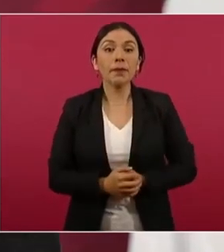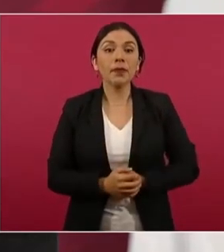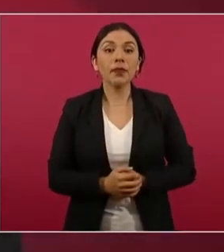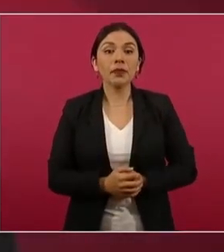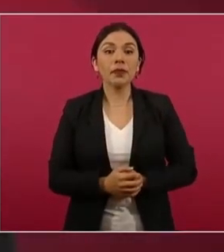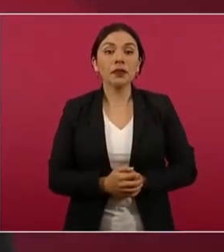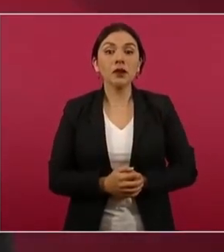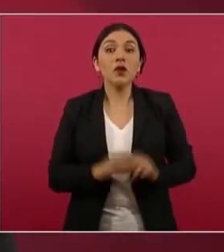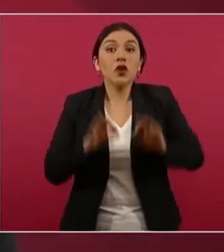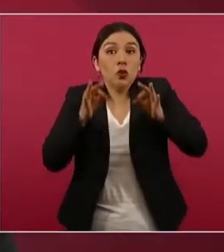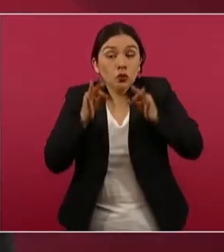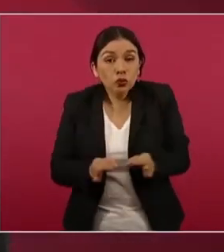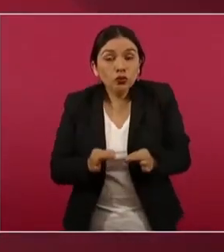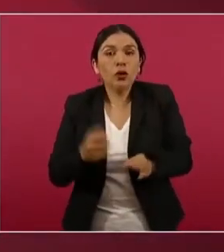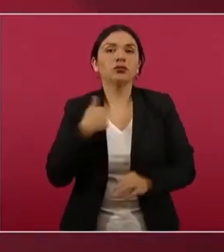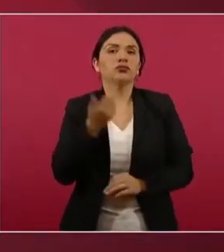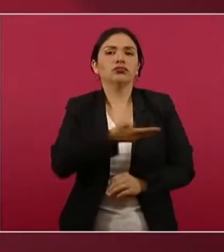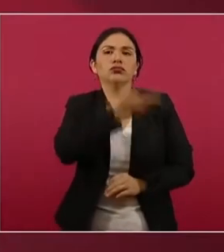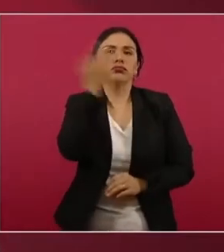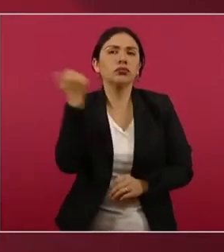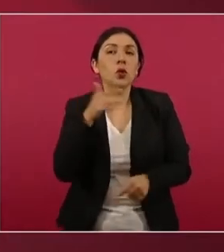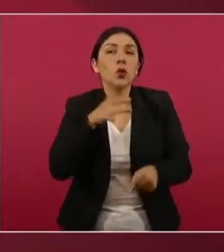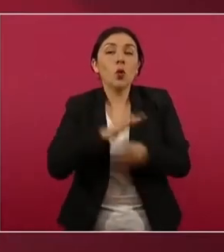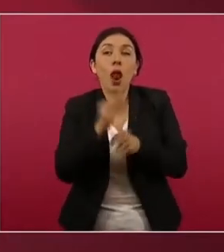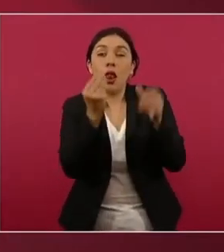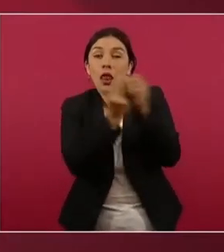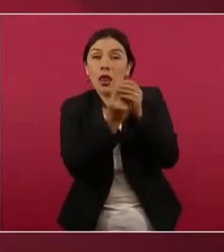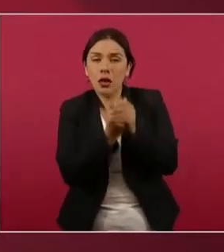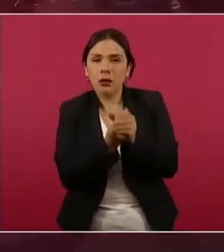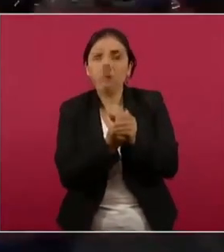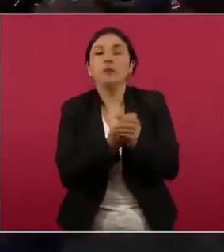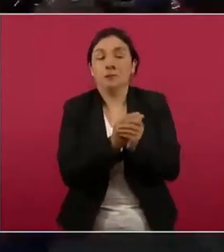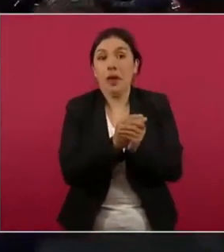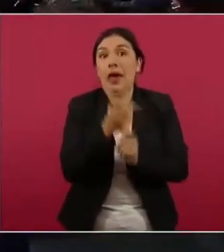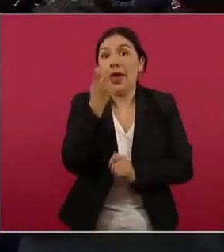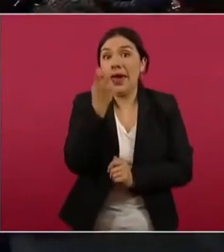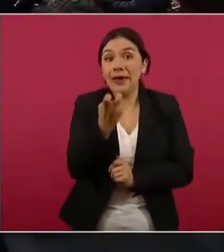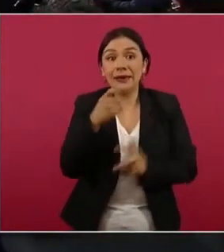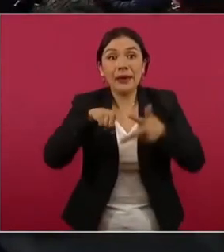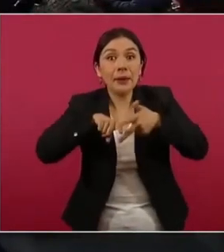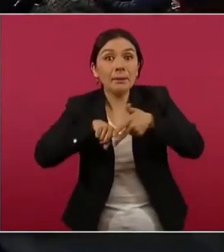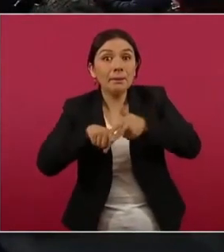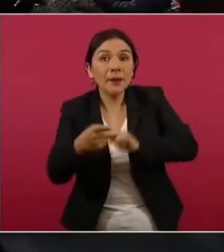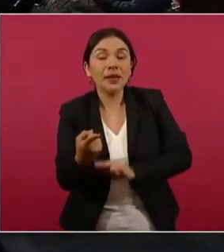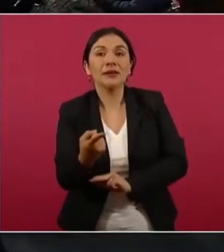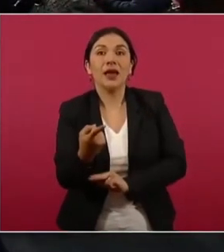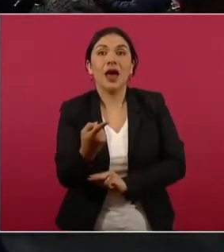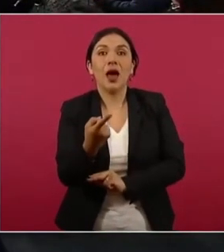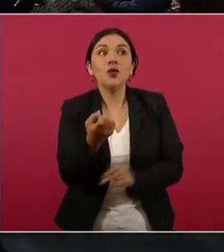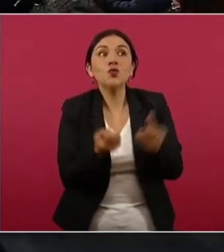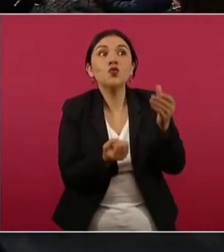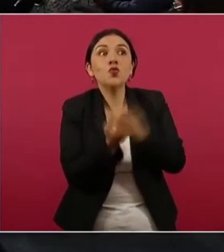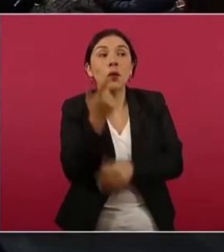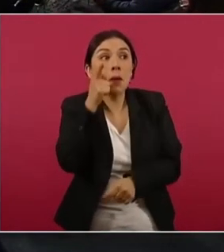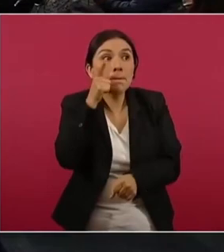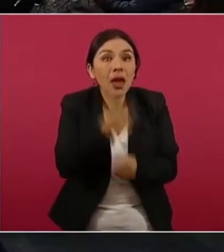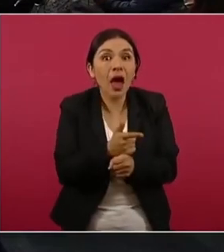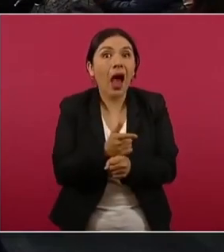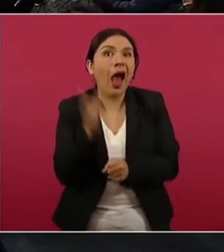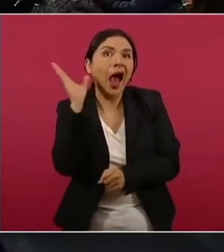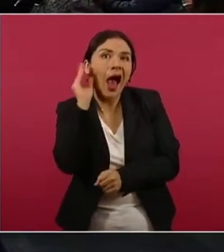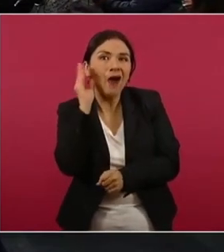en general, no sé si en lo particular a partir de estos nuevos hallazgos